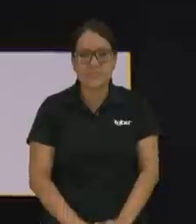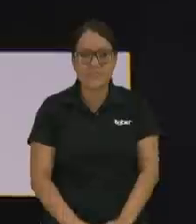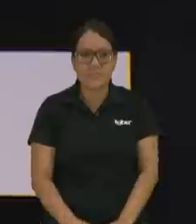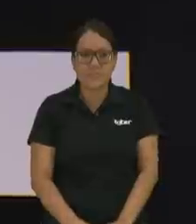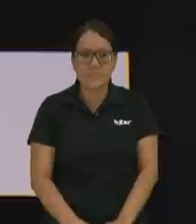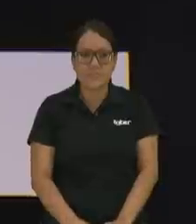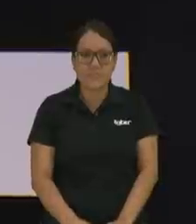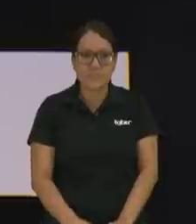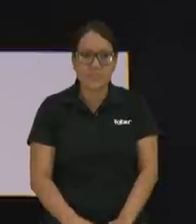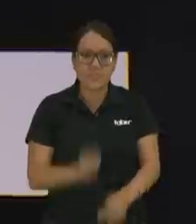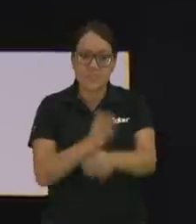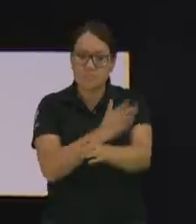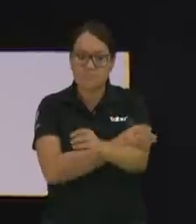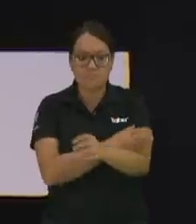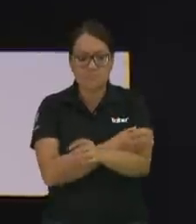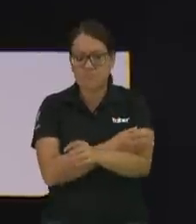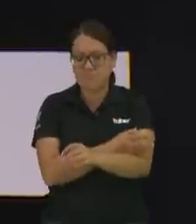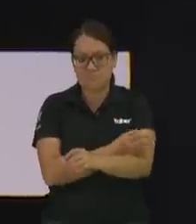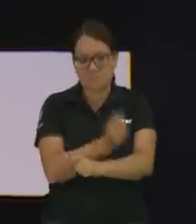como no quisiste oír consejo